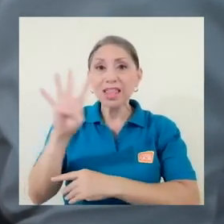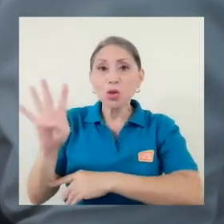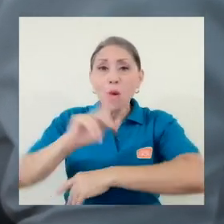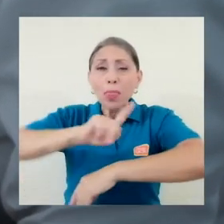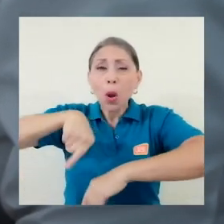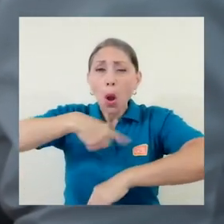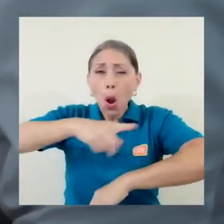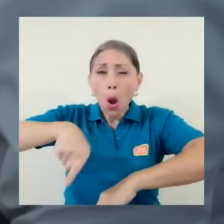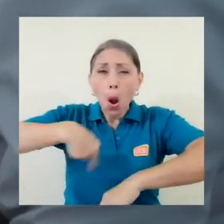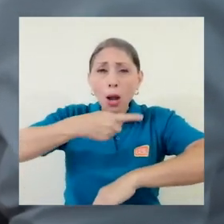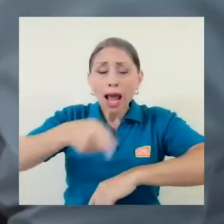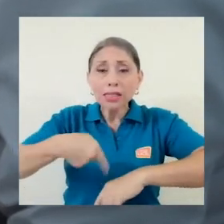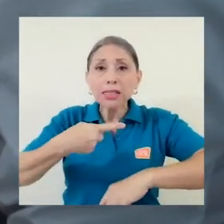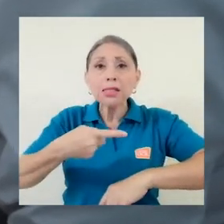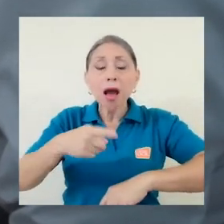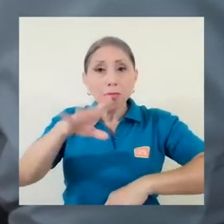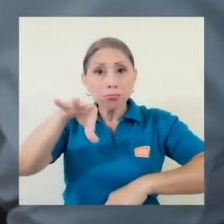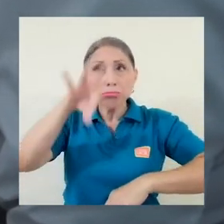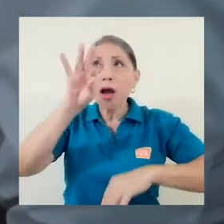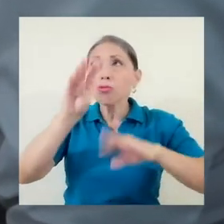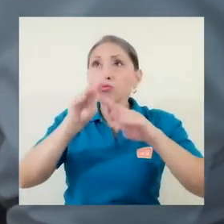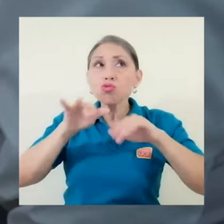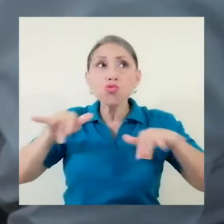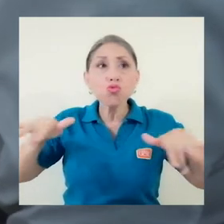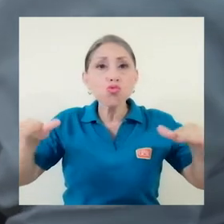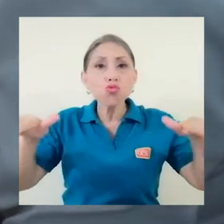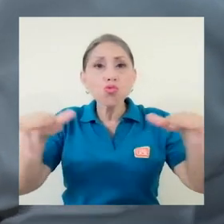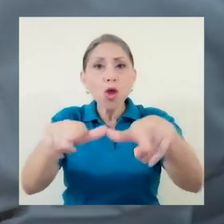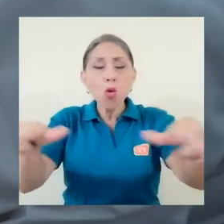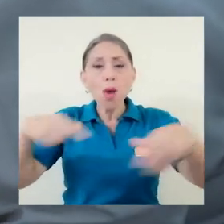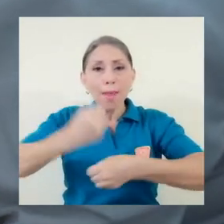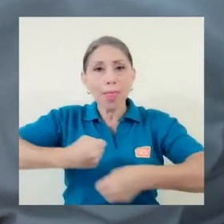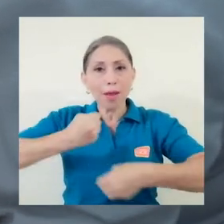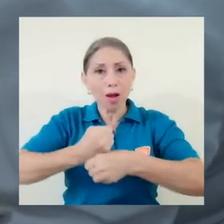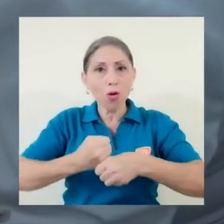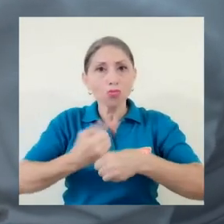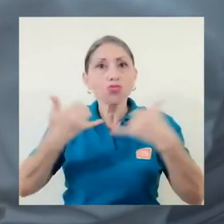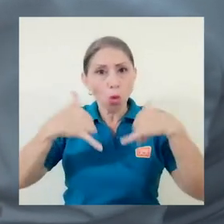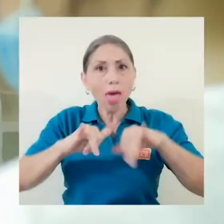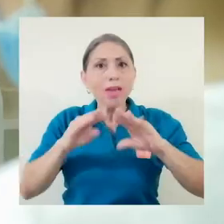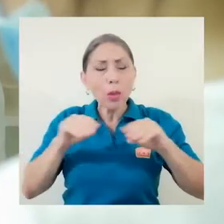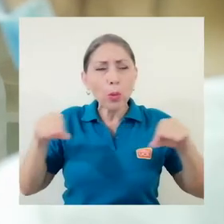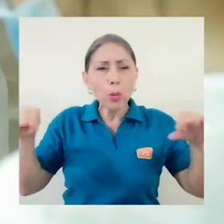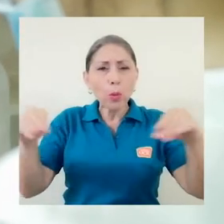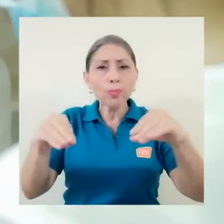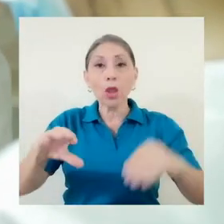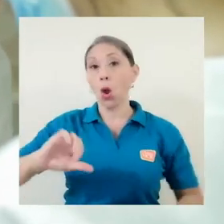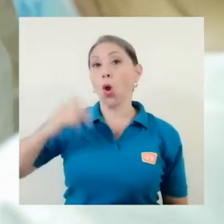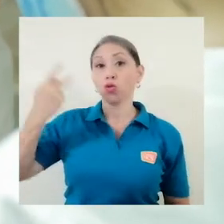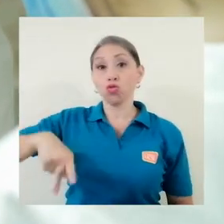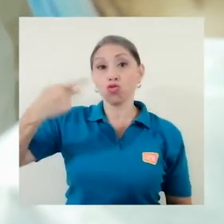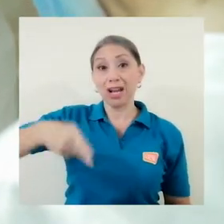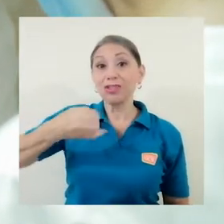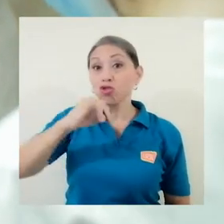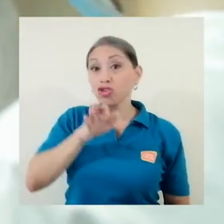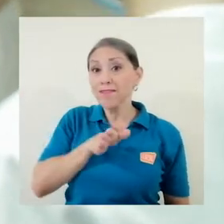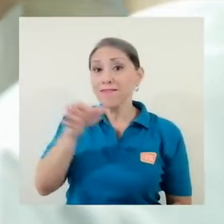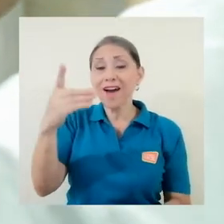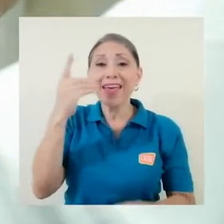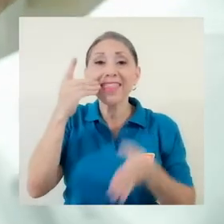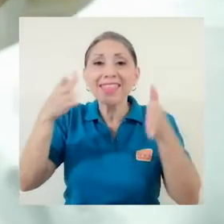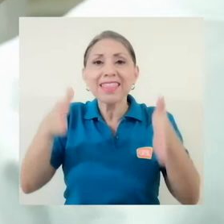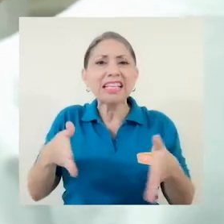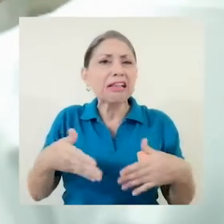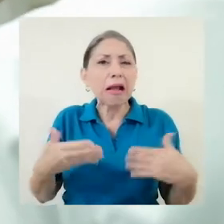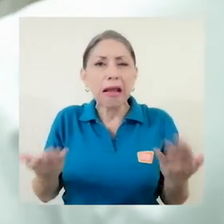encontrado partículas de este aerosol en la zona de trabajo nuestra. Otro de los factores de riesgo en las citas